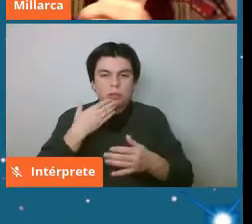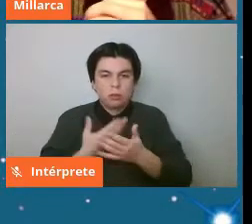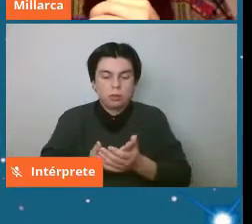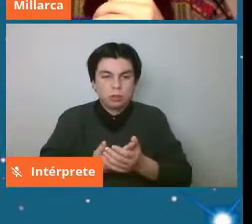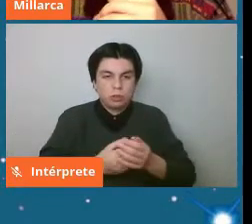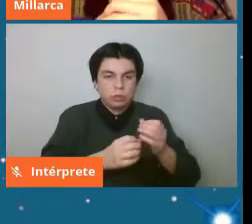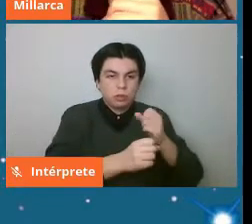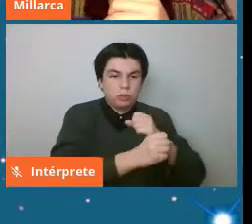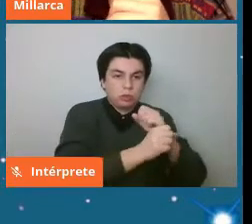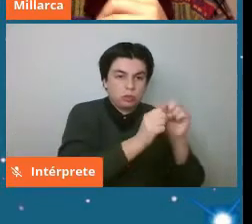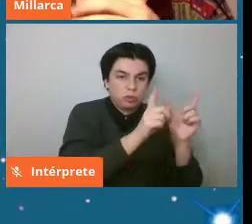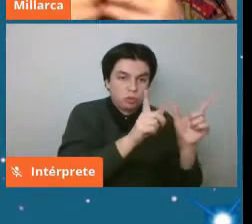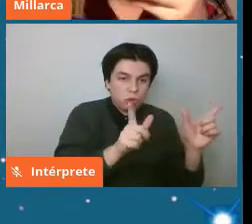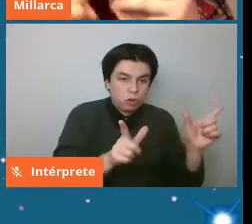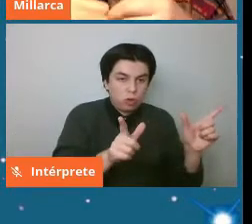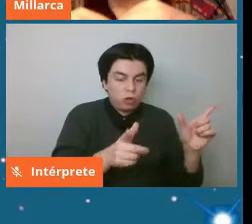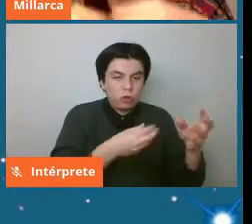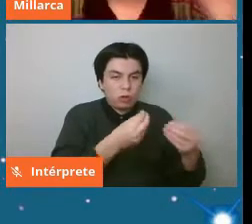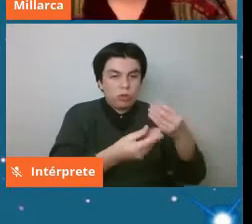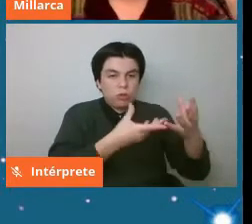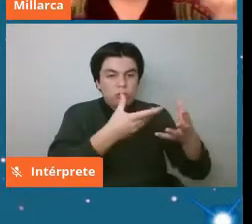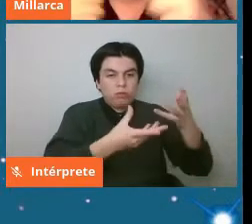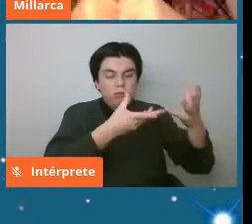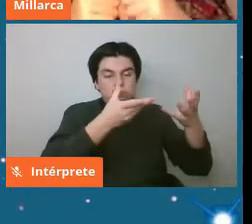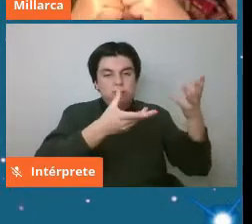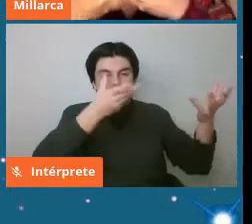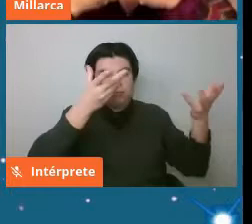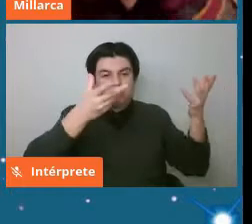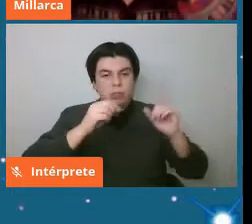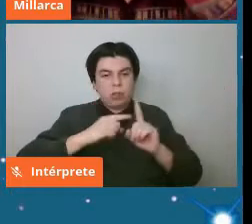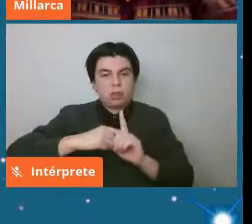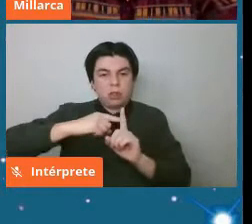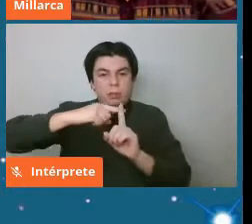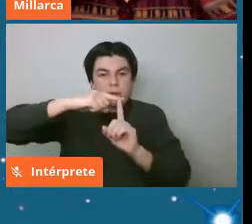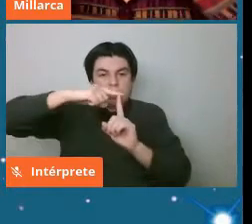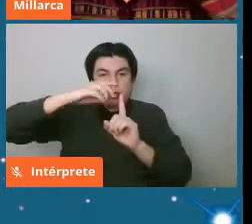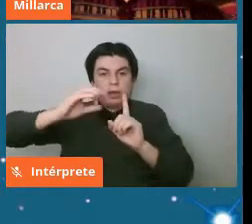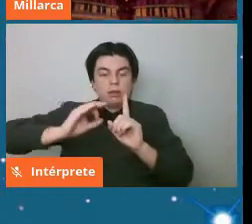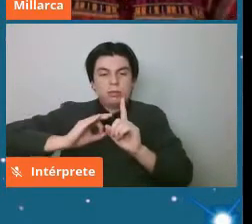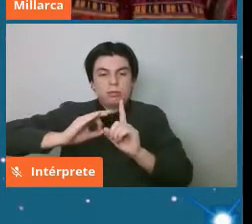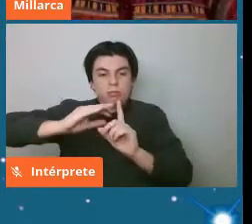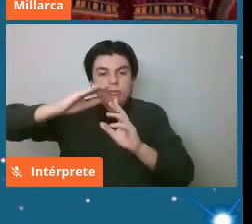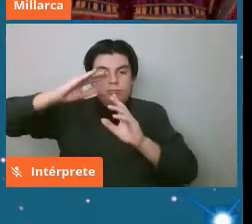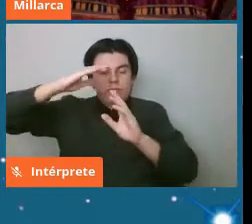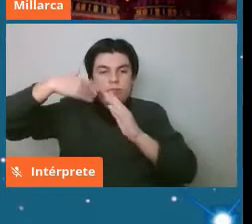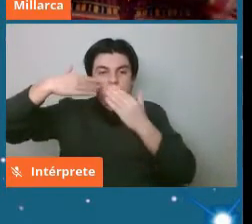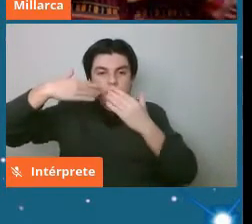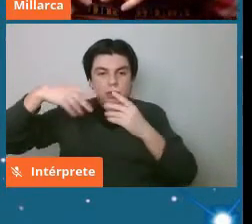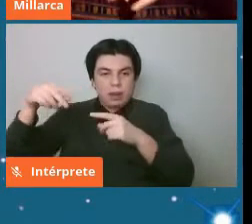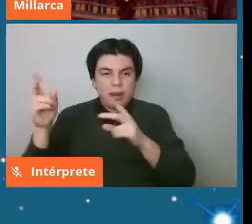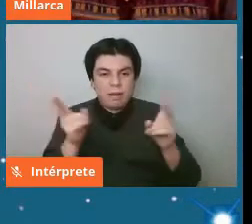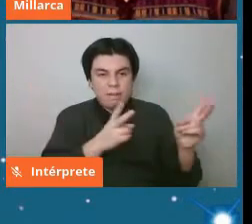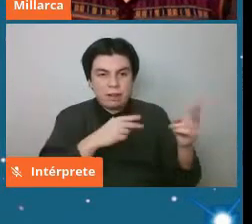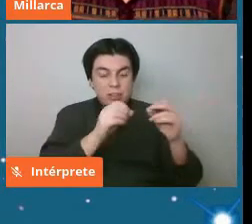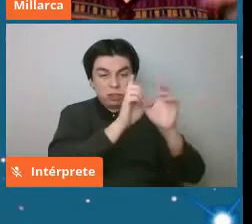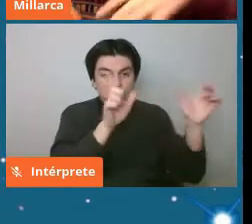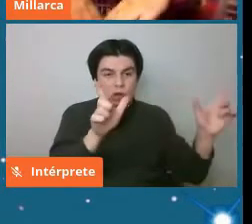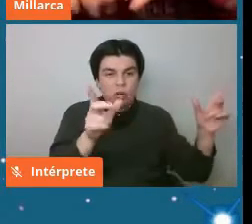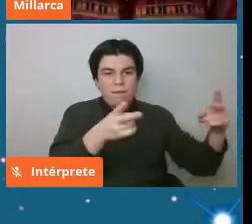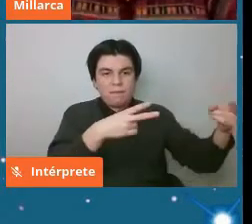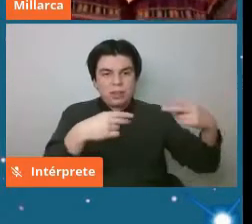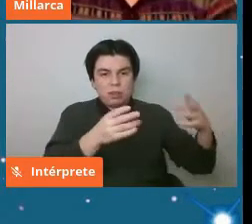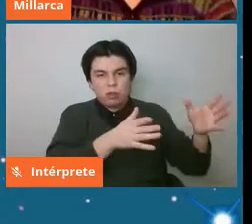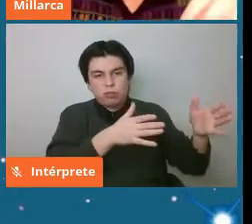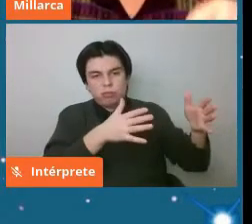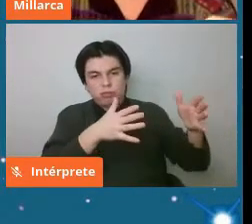el sol empezó la fusión del hidrógeno entonces aumentó la temperatura y con eso empezó el viento solar a barrer todo el